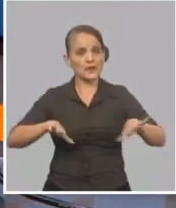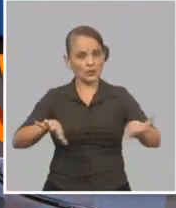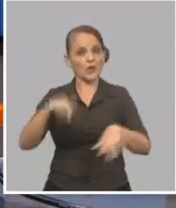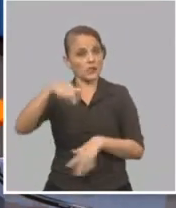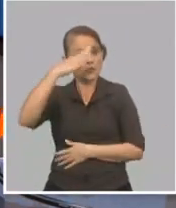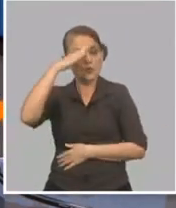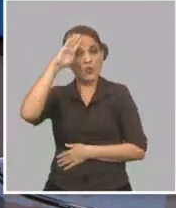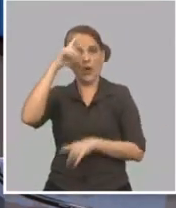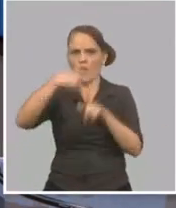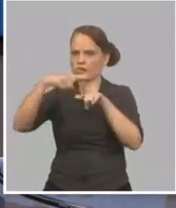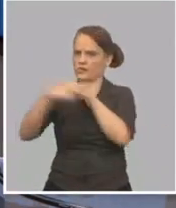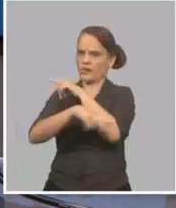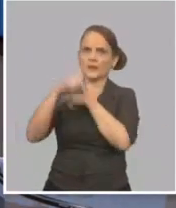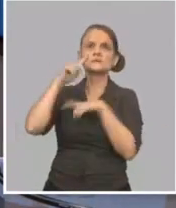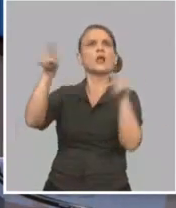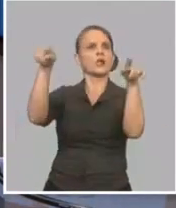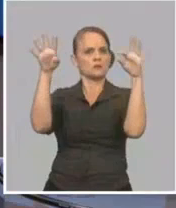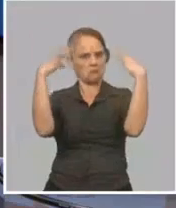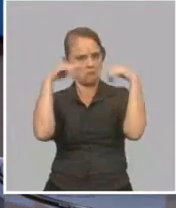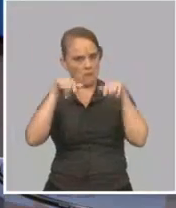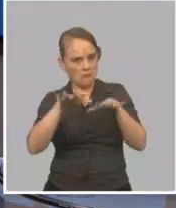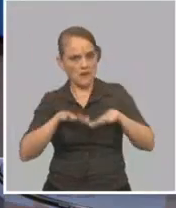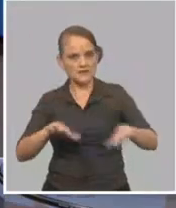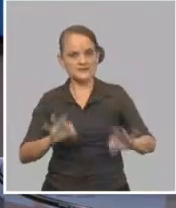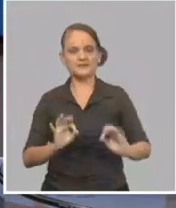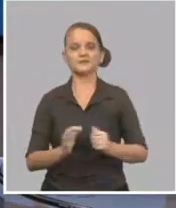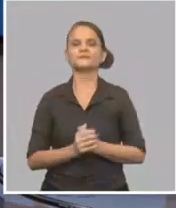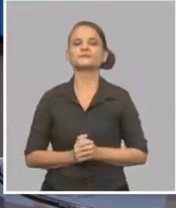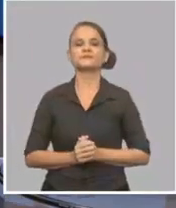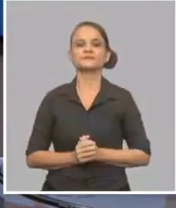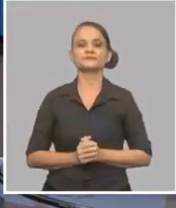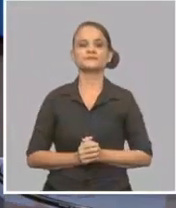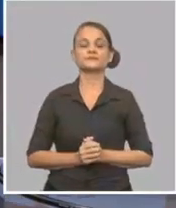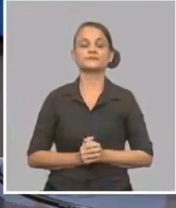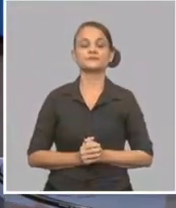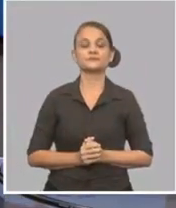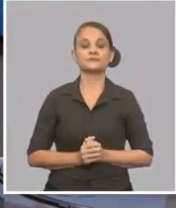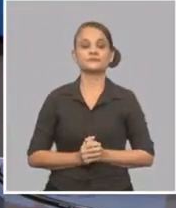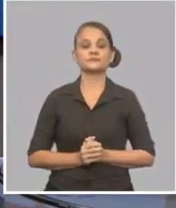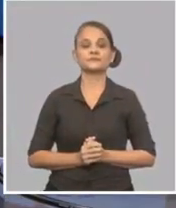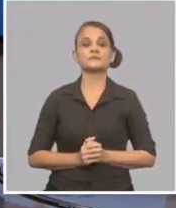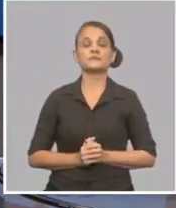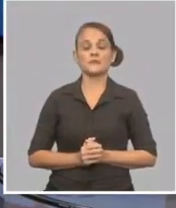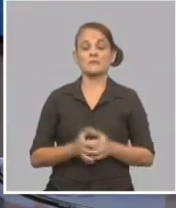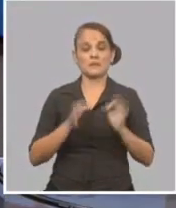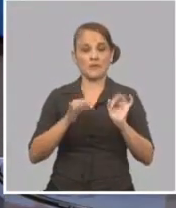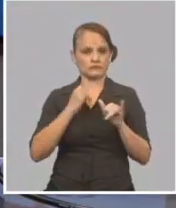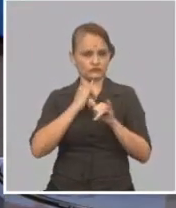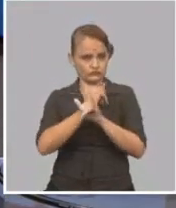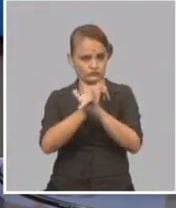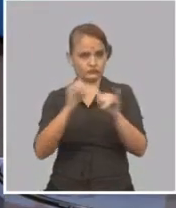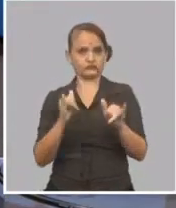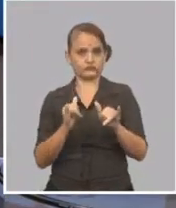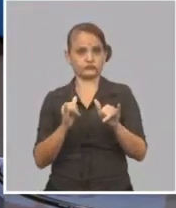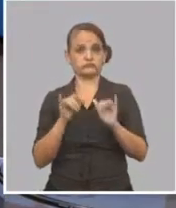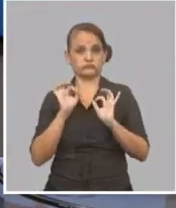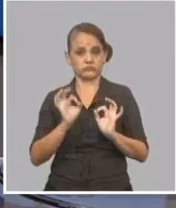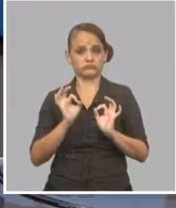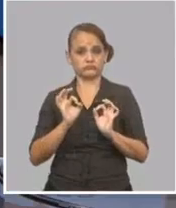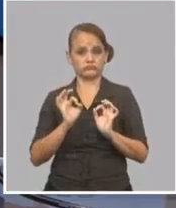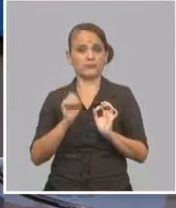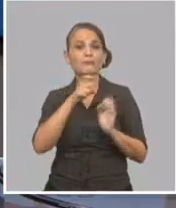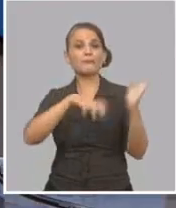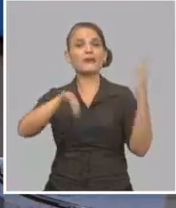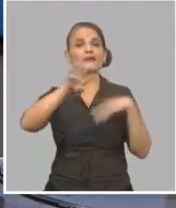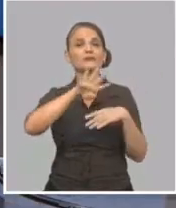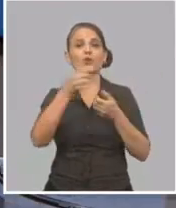internacionalmente. Hay que decir que con la noticia que ha dado el ministro de Transporte y además con